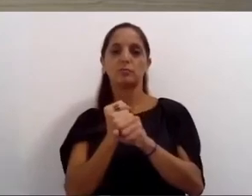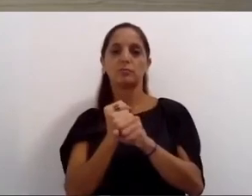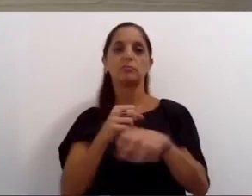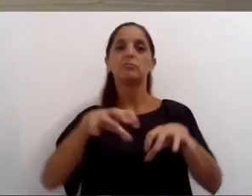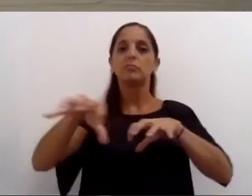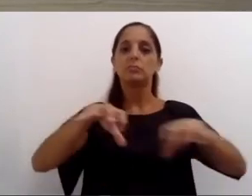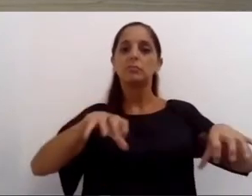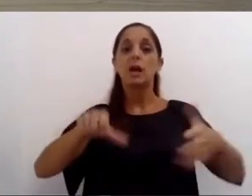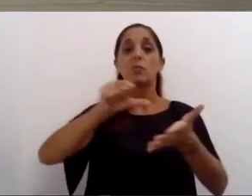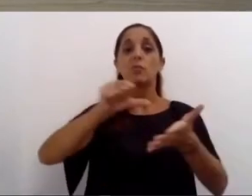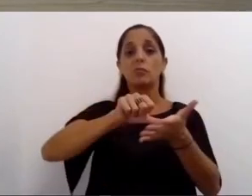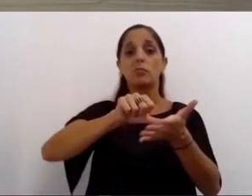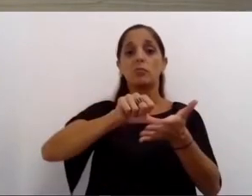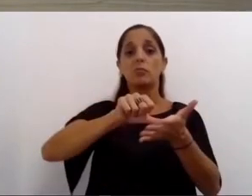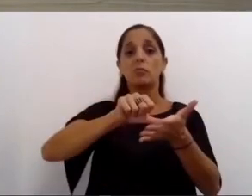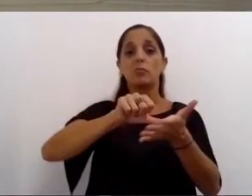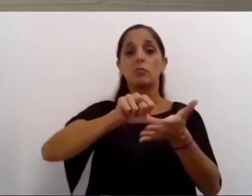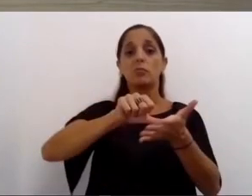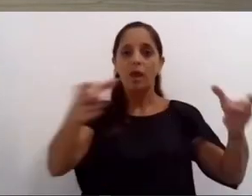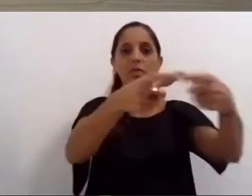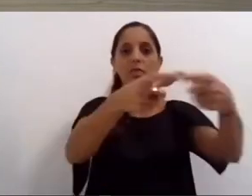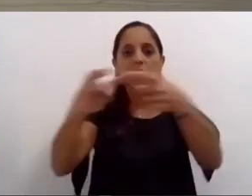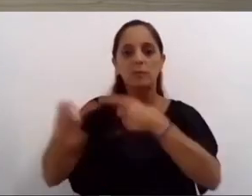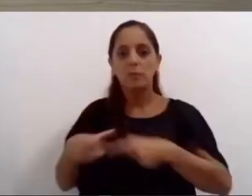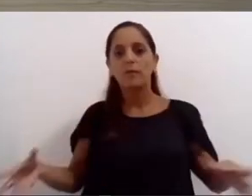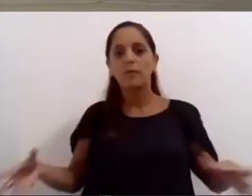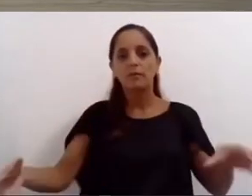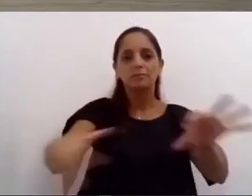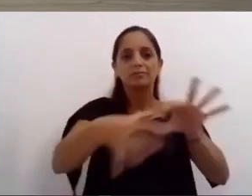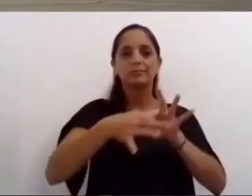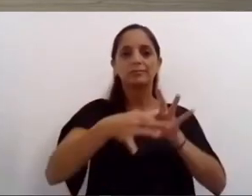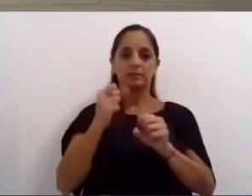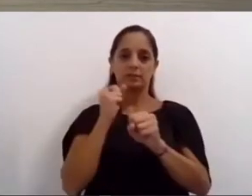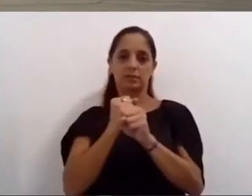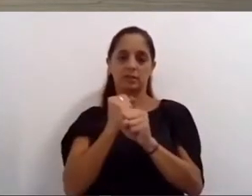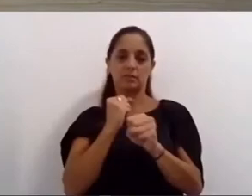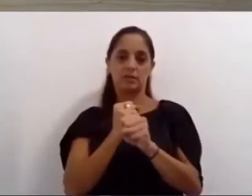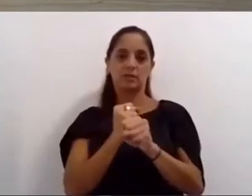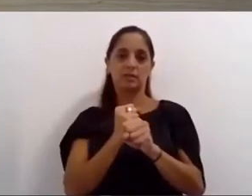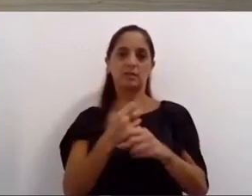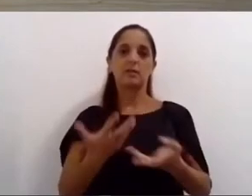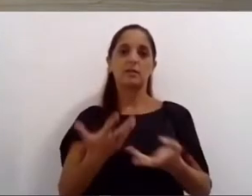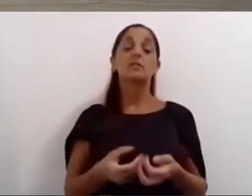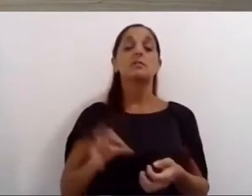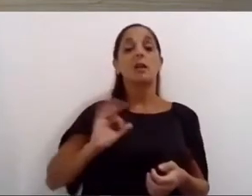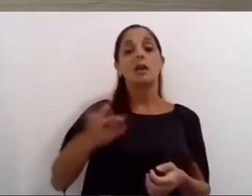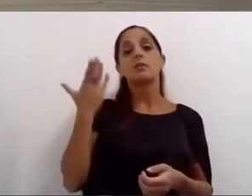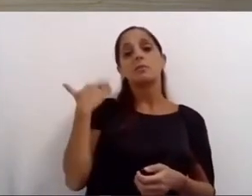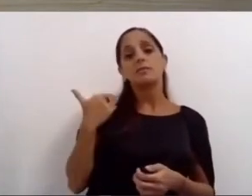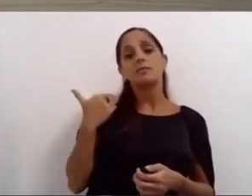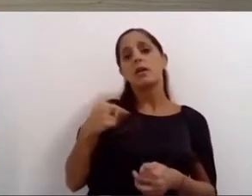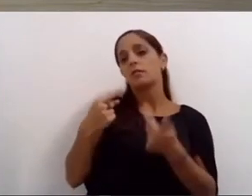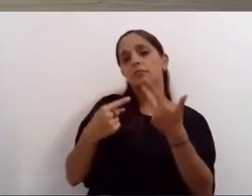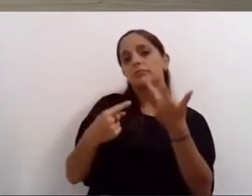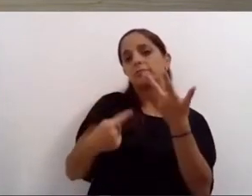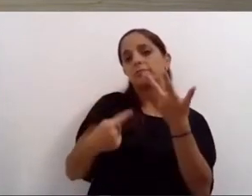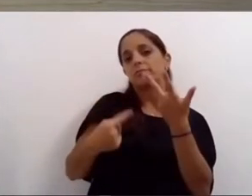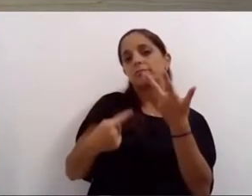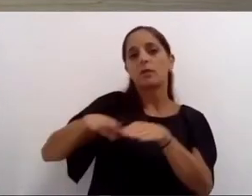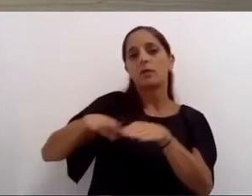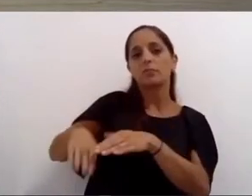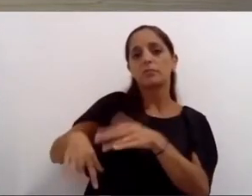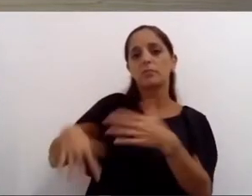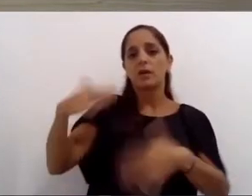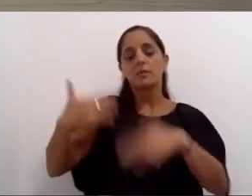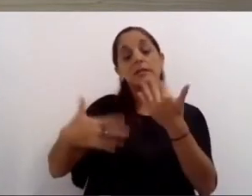comunas en ese sentido tras un año en el que la emergencia sanitaria postergó las agendas hemos retomado el trabajo en el ente de